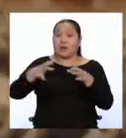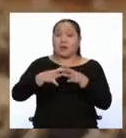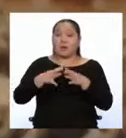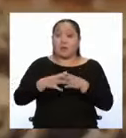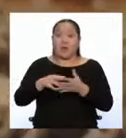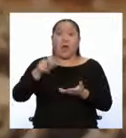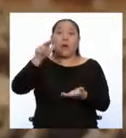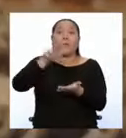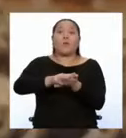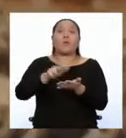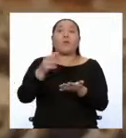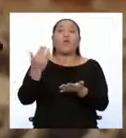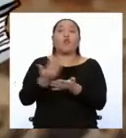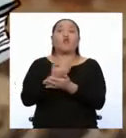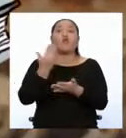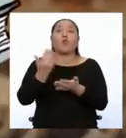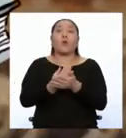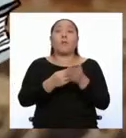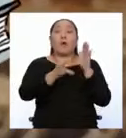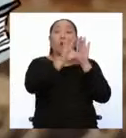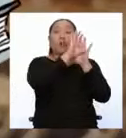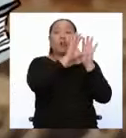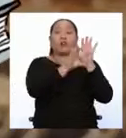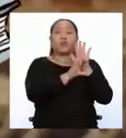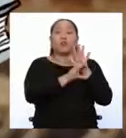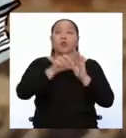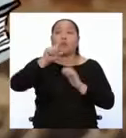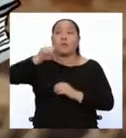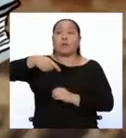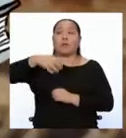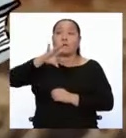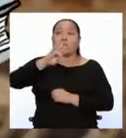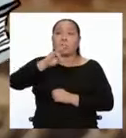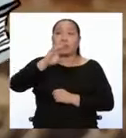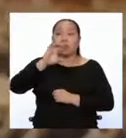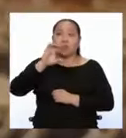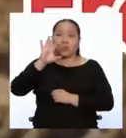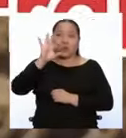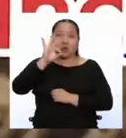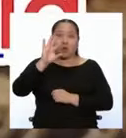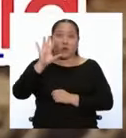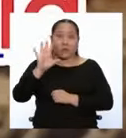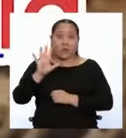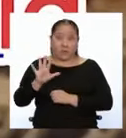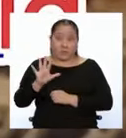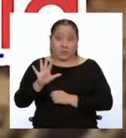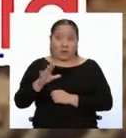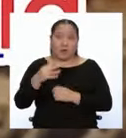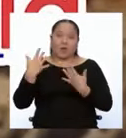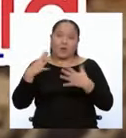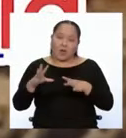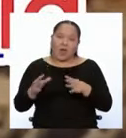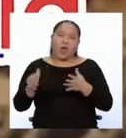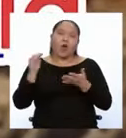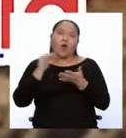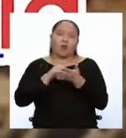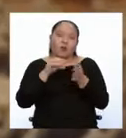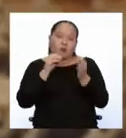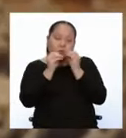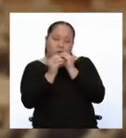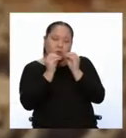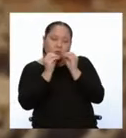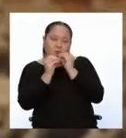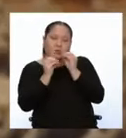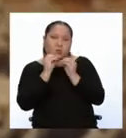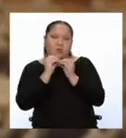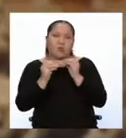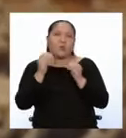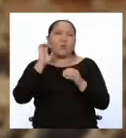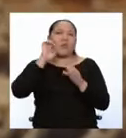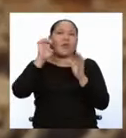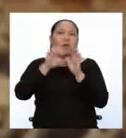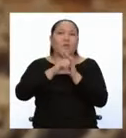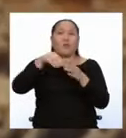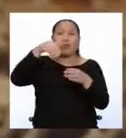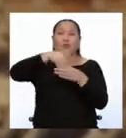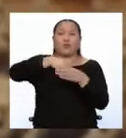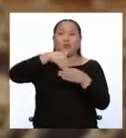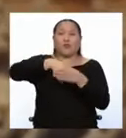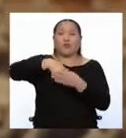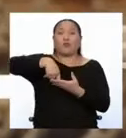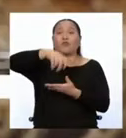constitución en 1795. Y con esto se restablecieron muchas cosas en Francia como el sufragio por censo.